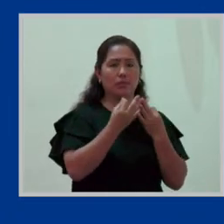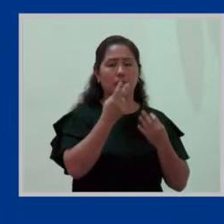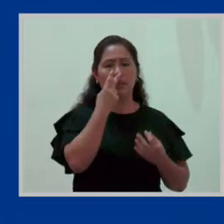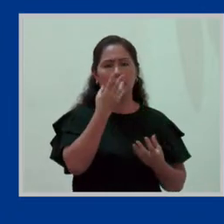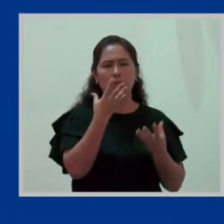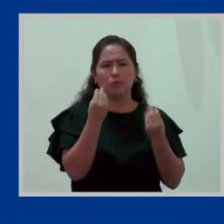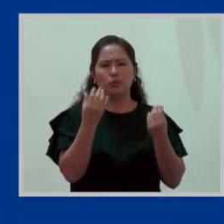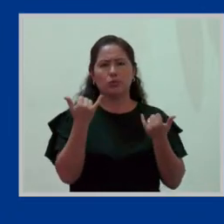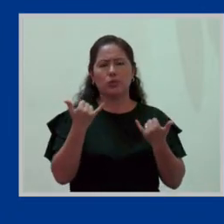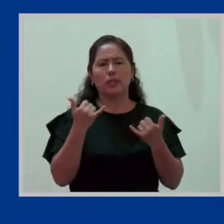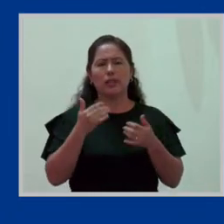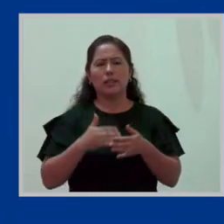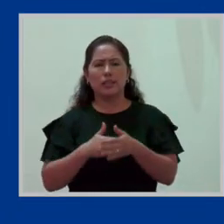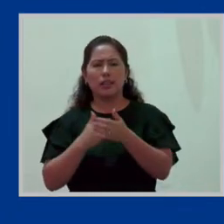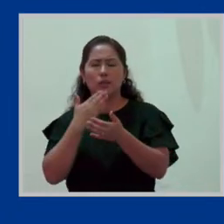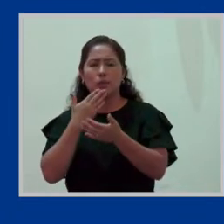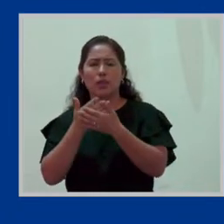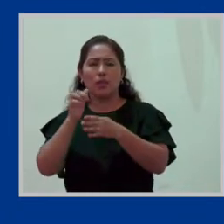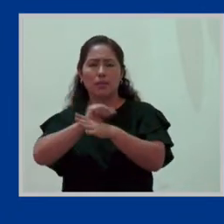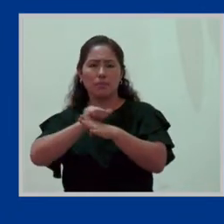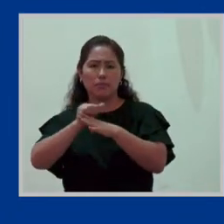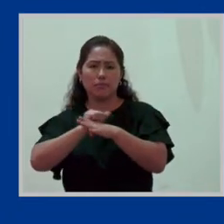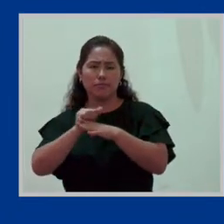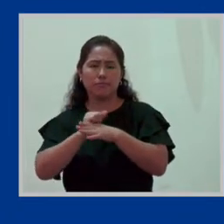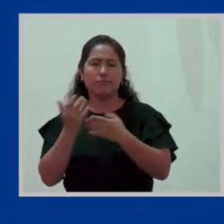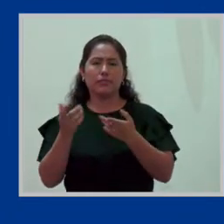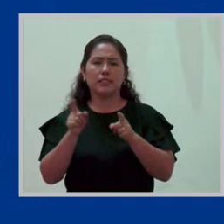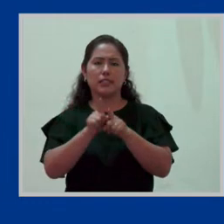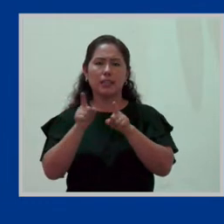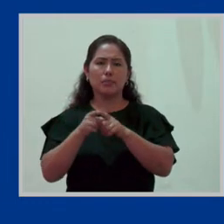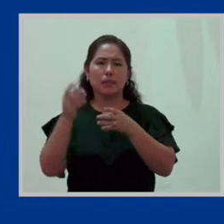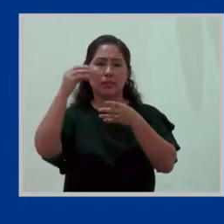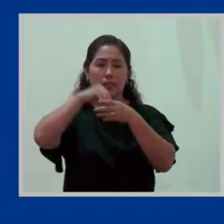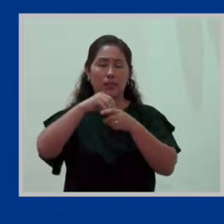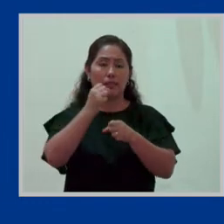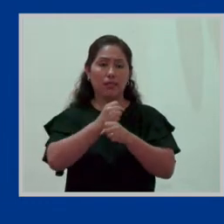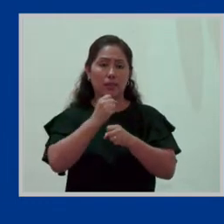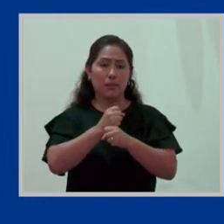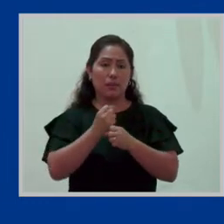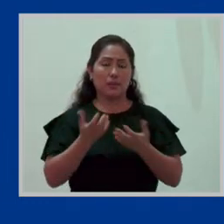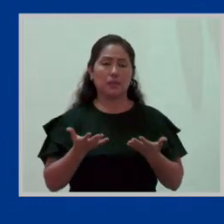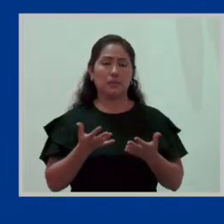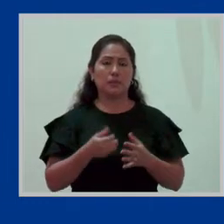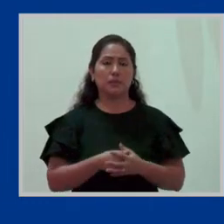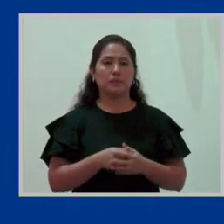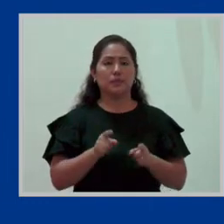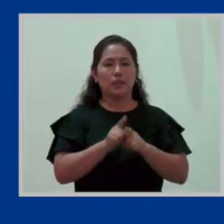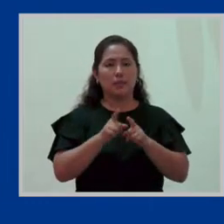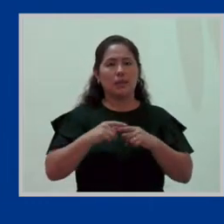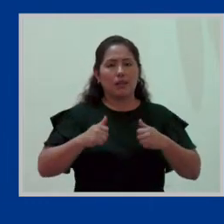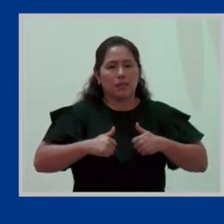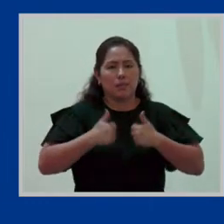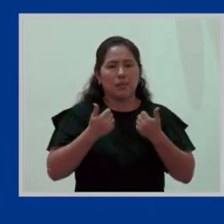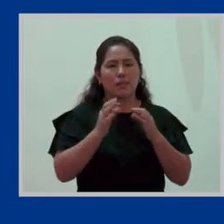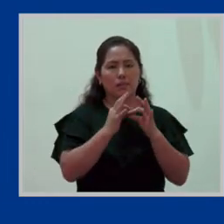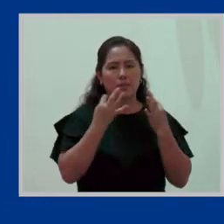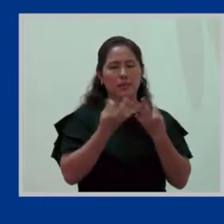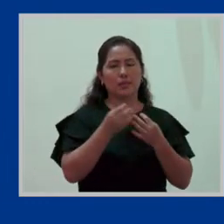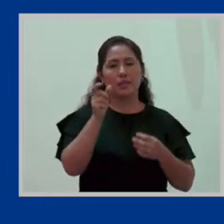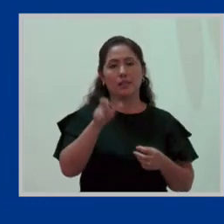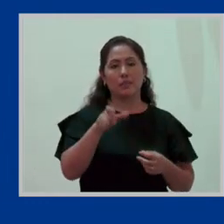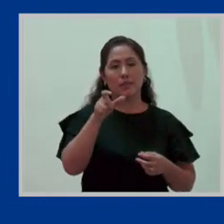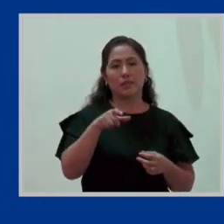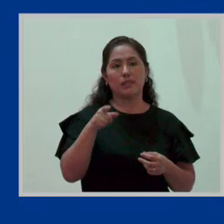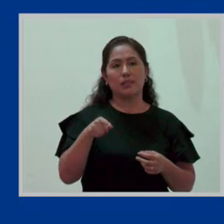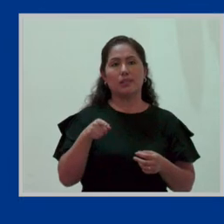una guía de buenas prácticas en materia de conciliación del trabajo y la vida familiar y personal. Esta